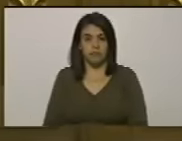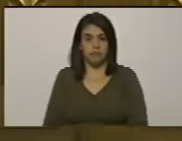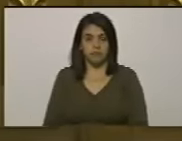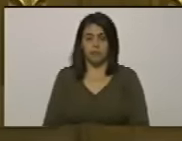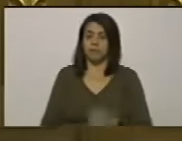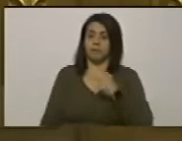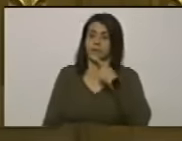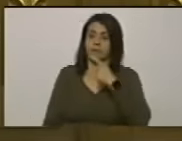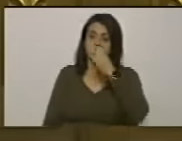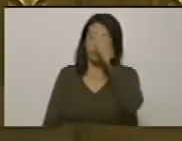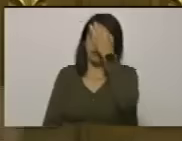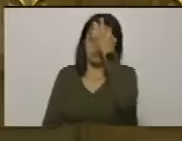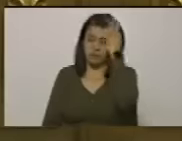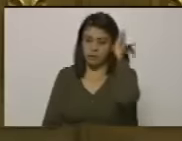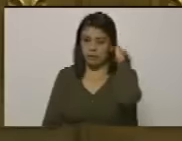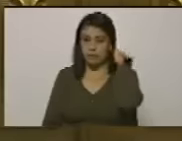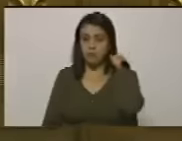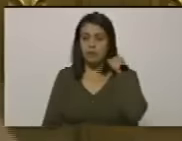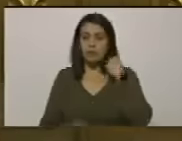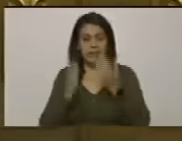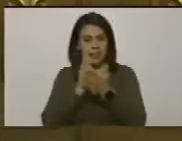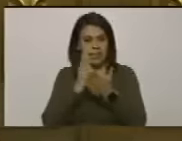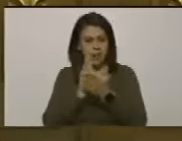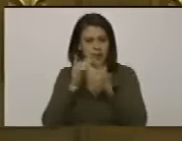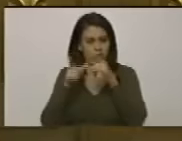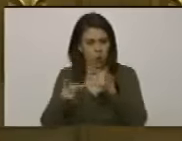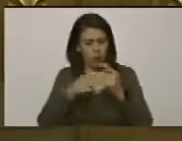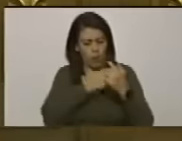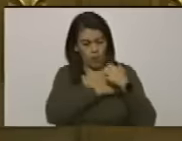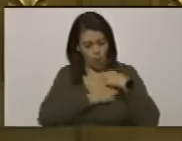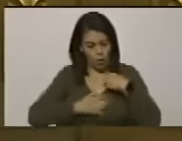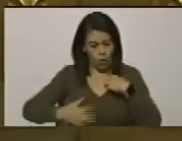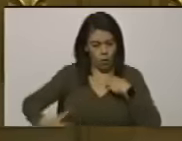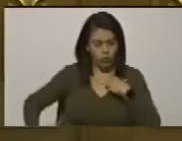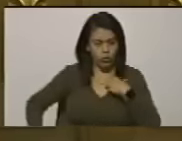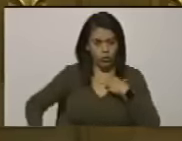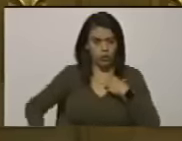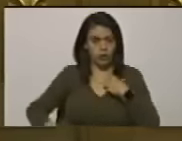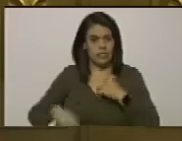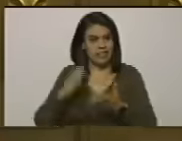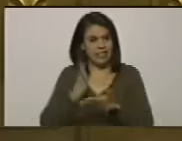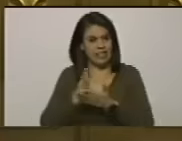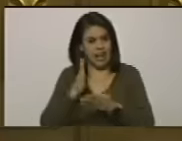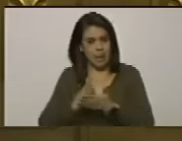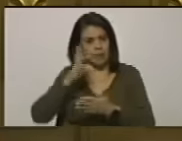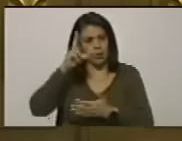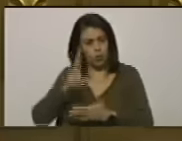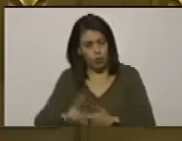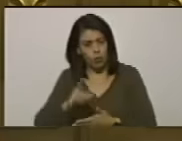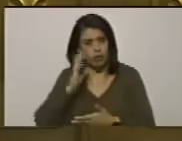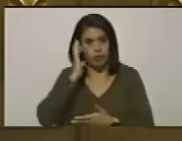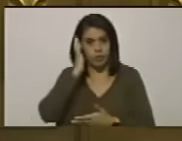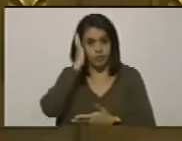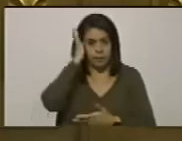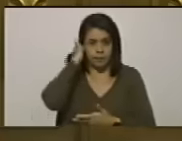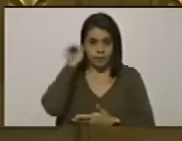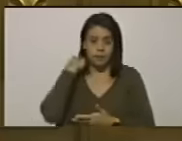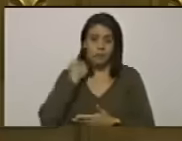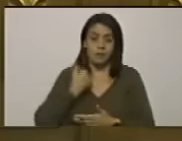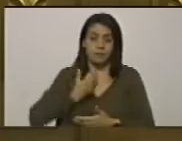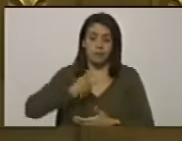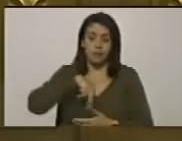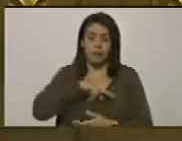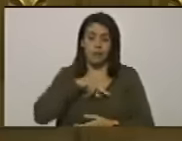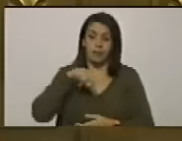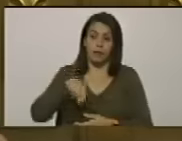y yo le decía bueno Víctor Hugo pero tú siempre con esa con esa marusa para arriba y para abajo bueno nos tocó a